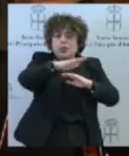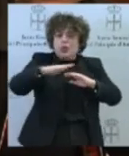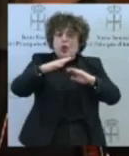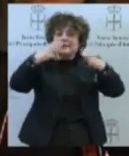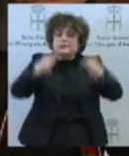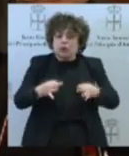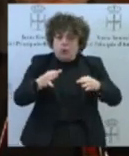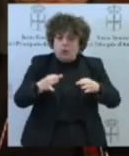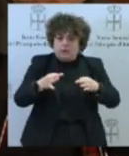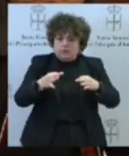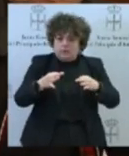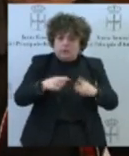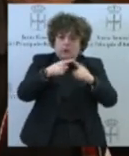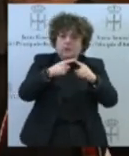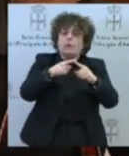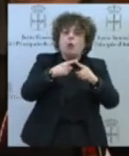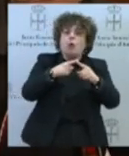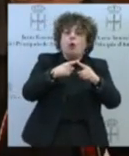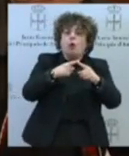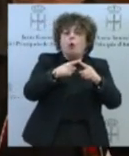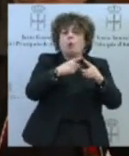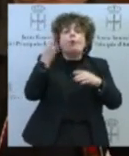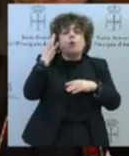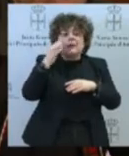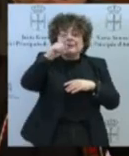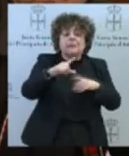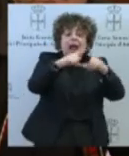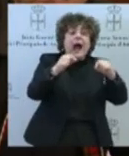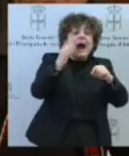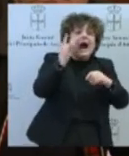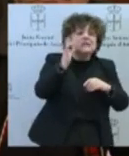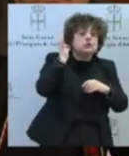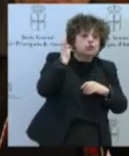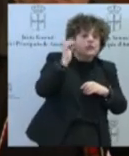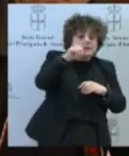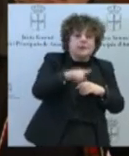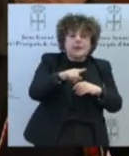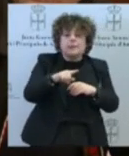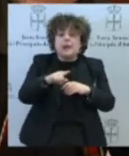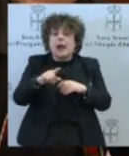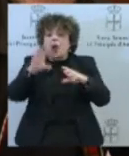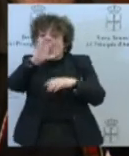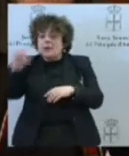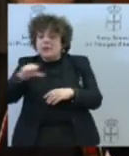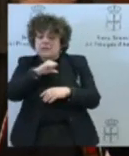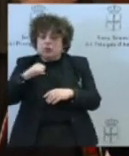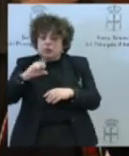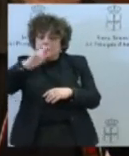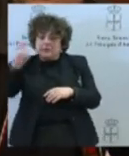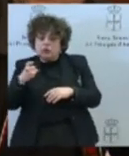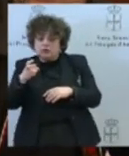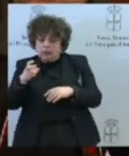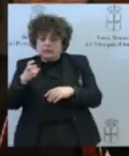consejero, sino también para las mujeres de otras comunidades autónomas que están viendo en los últimos tiempos cómo se está agrediendo directamente